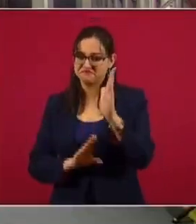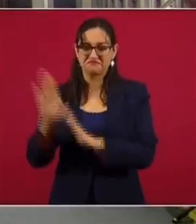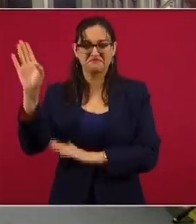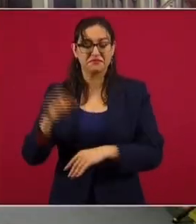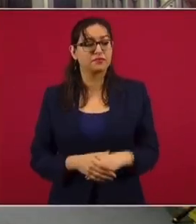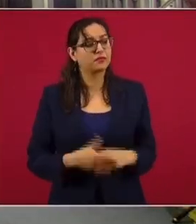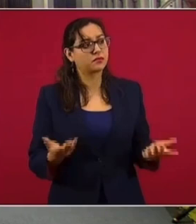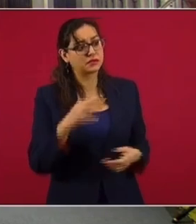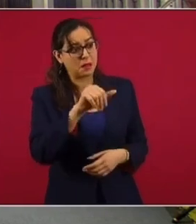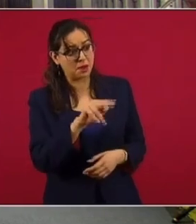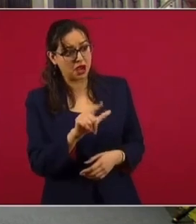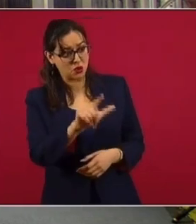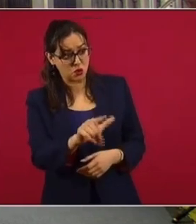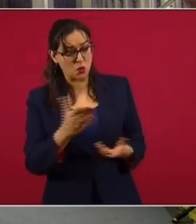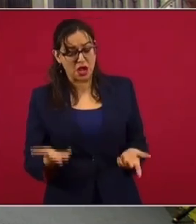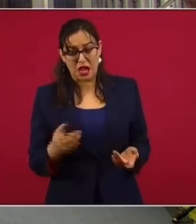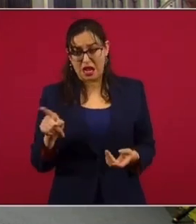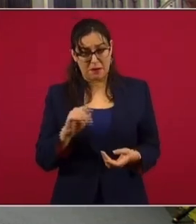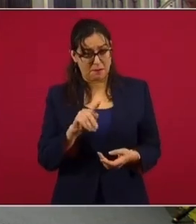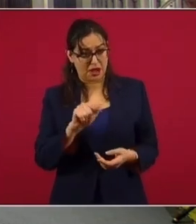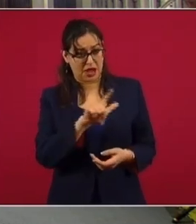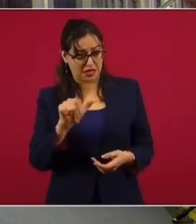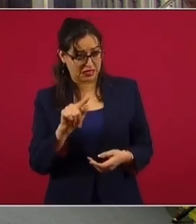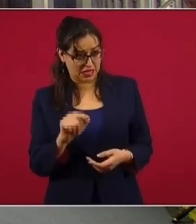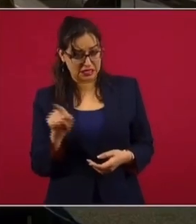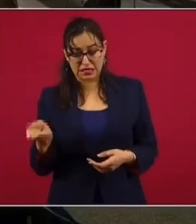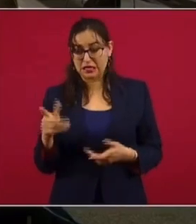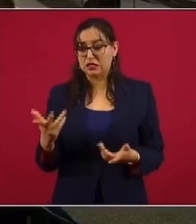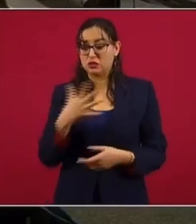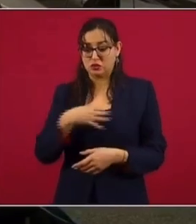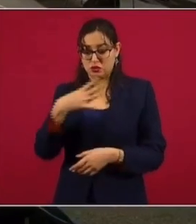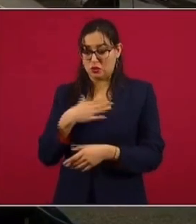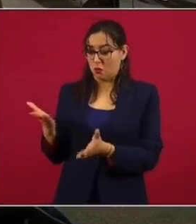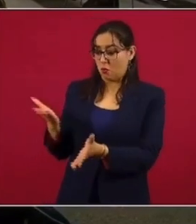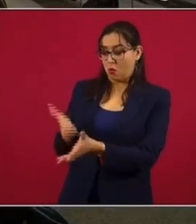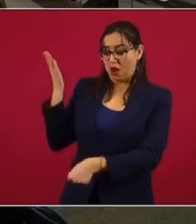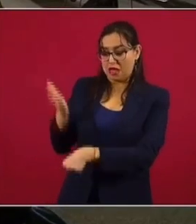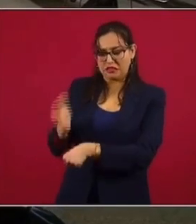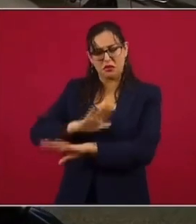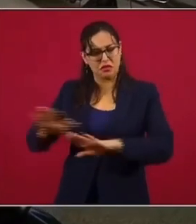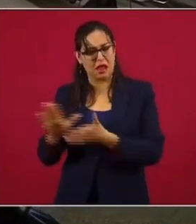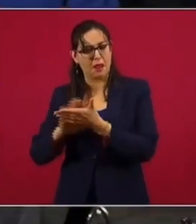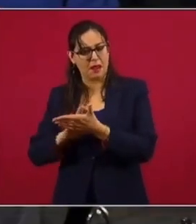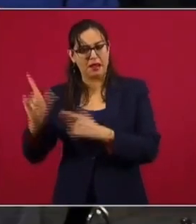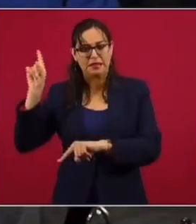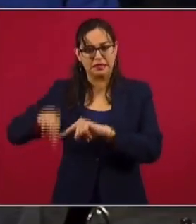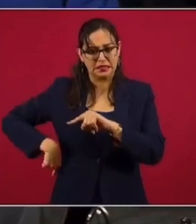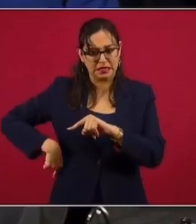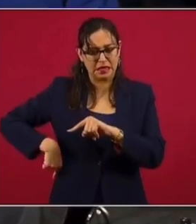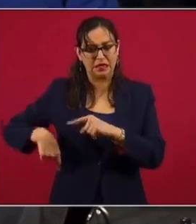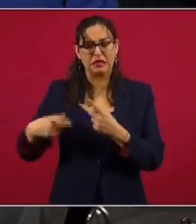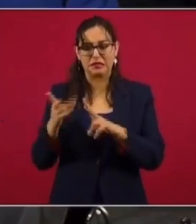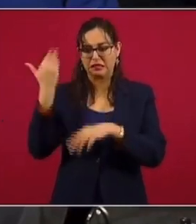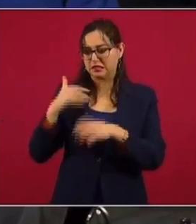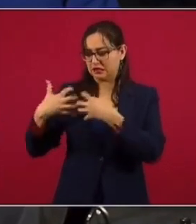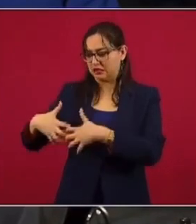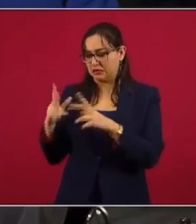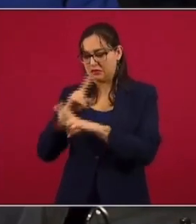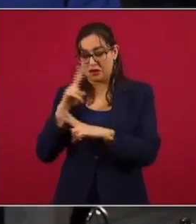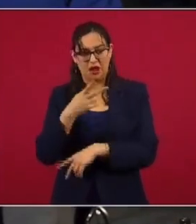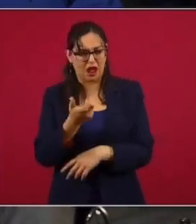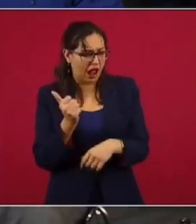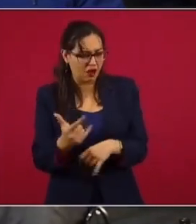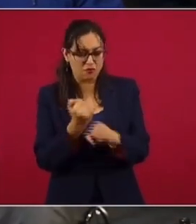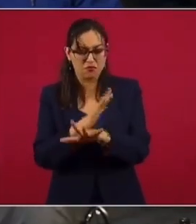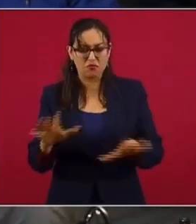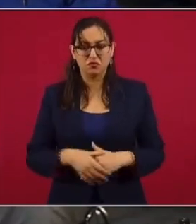Barclet firma en su puesto. Y aprovechando, presidente, Manuel Barclet se exoneró a su hijo, se le levantó la sanción a León Barclet, se le va impuesto por el asunto de los ventiladores. No sé si tengo esta información